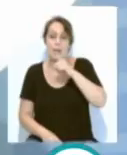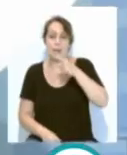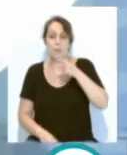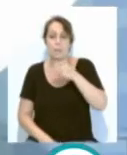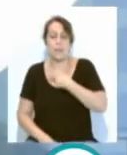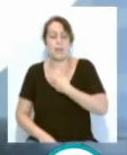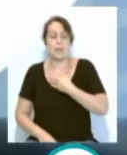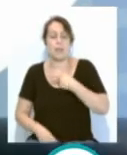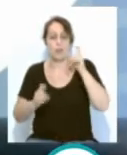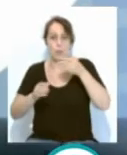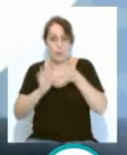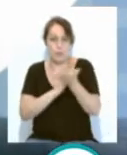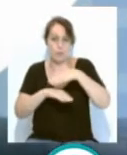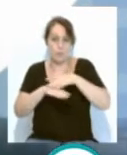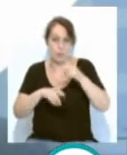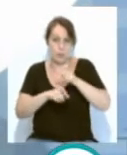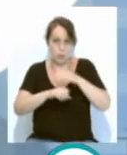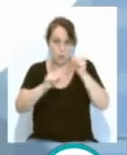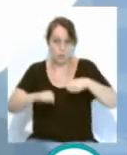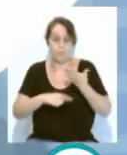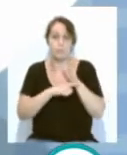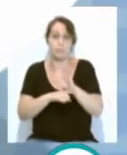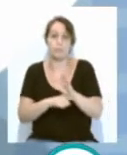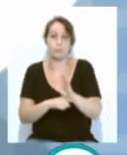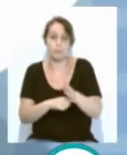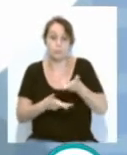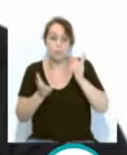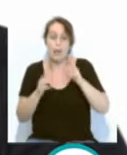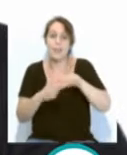adultas. Las propuestas pueden presentarse hasta el próximo 20 de septiembre.